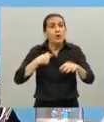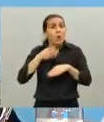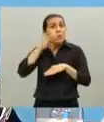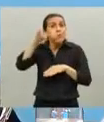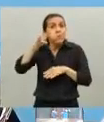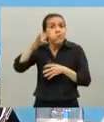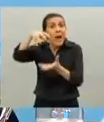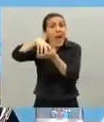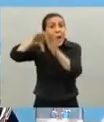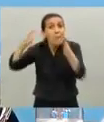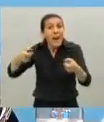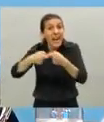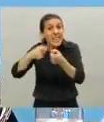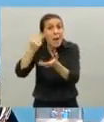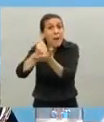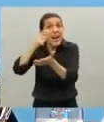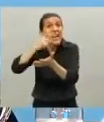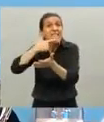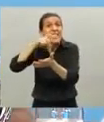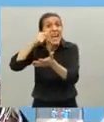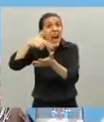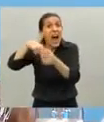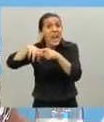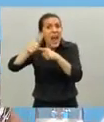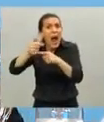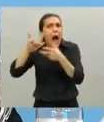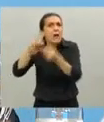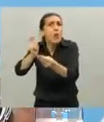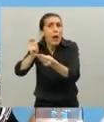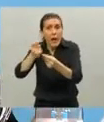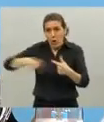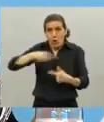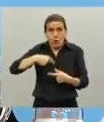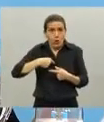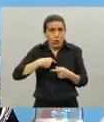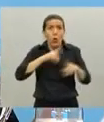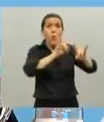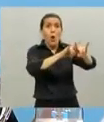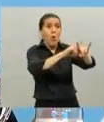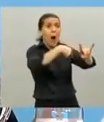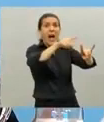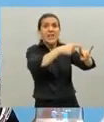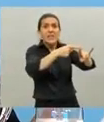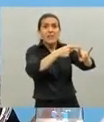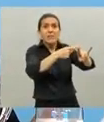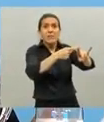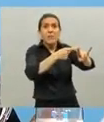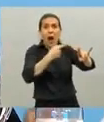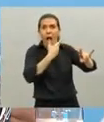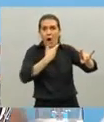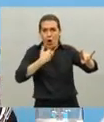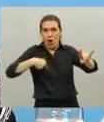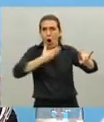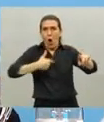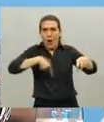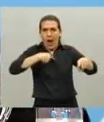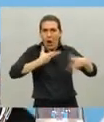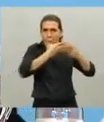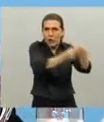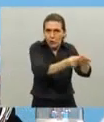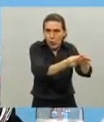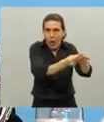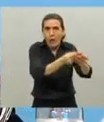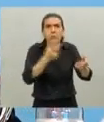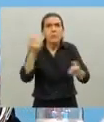Scania habían recibido la ayuda nuestra y estuve en Volkswagen y habían recibido la ayuda nuestra y las automotrices